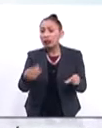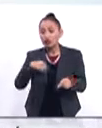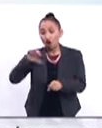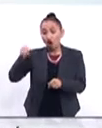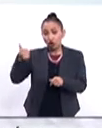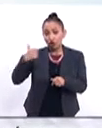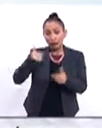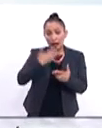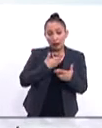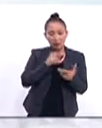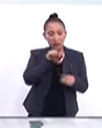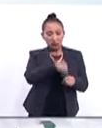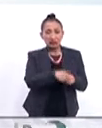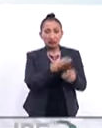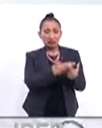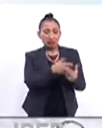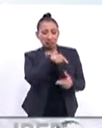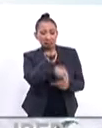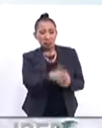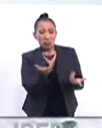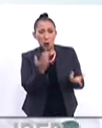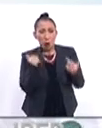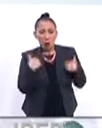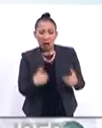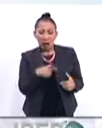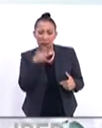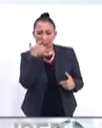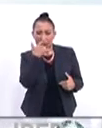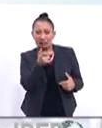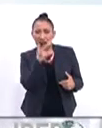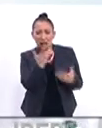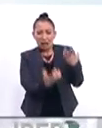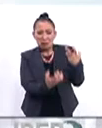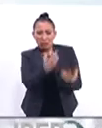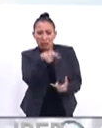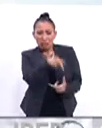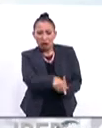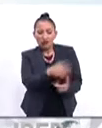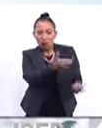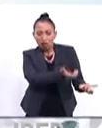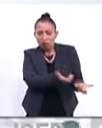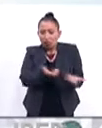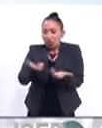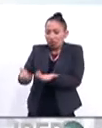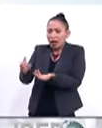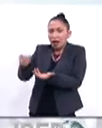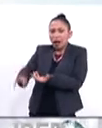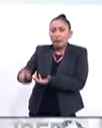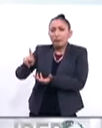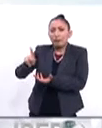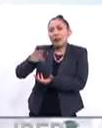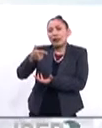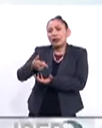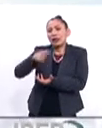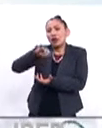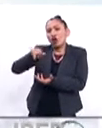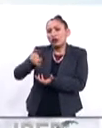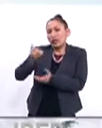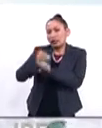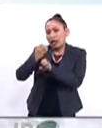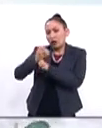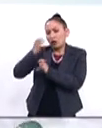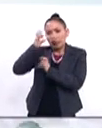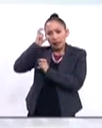nosotros tenemos restos que todavía no han sido identificados los restos habían sido trasladados a la Procuraduría General para